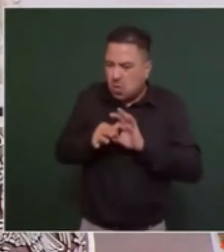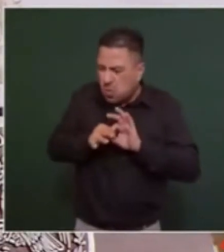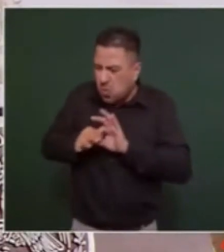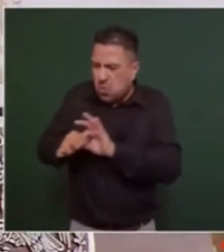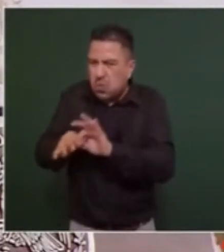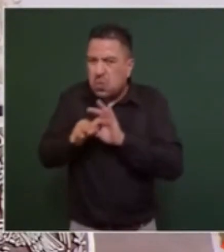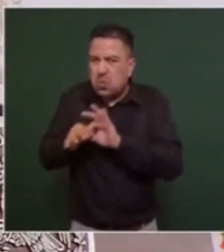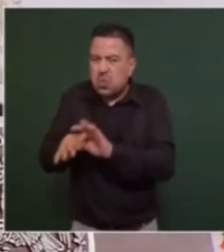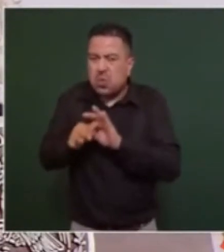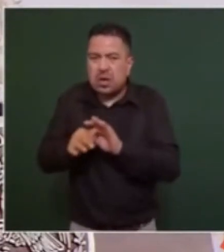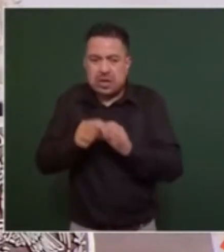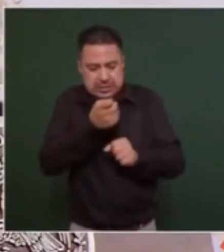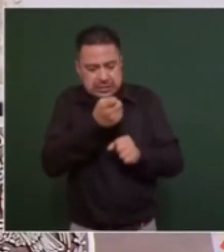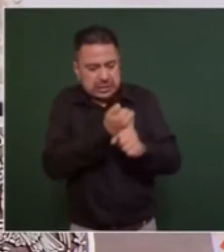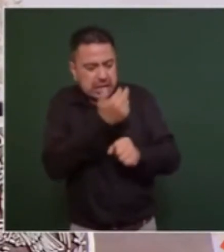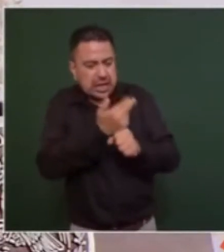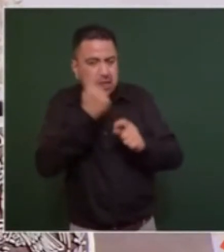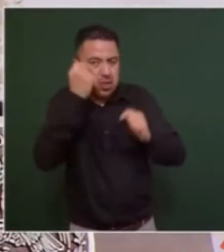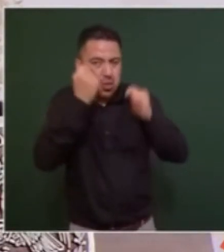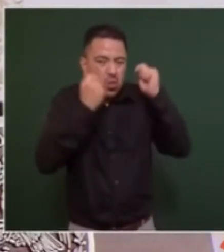nuestro secretario de Turismo.